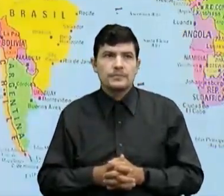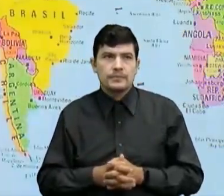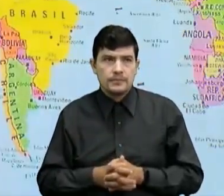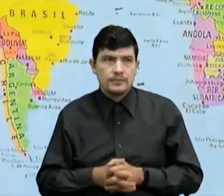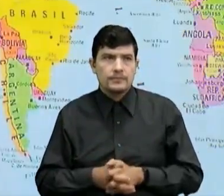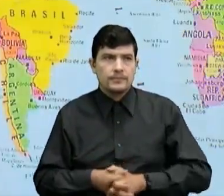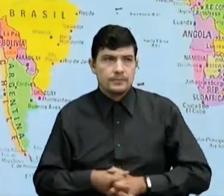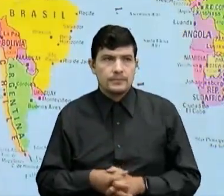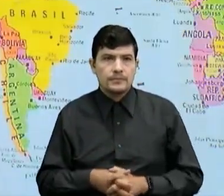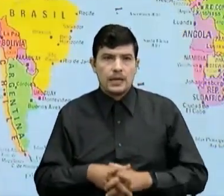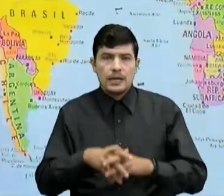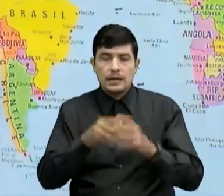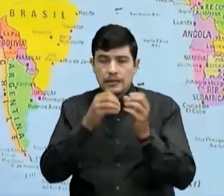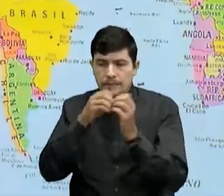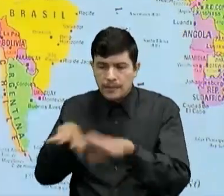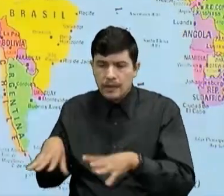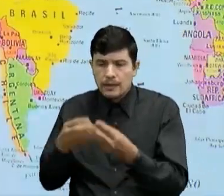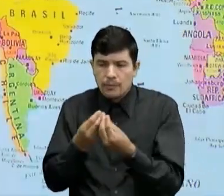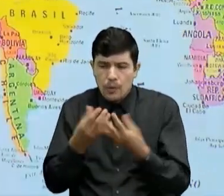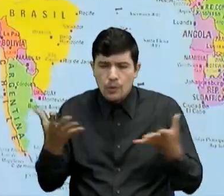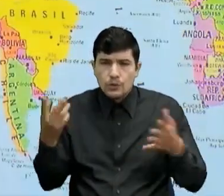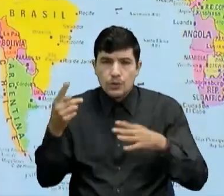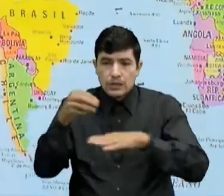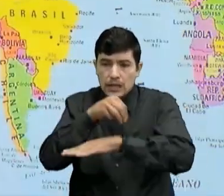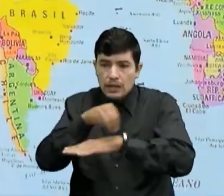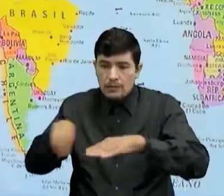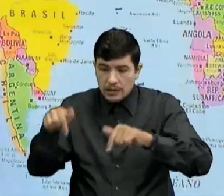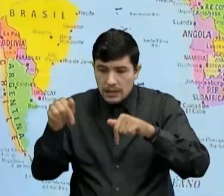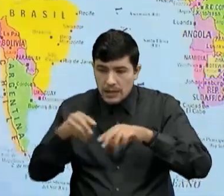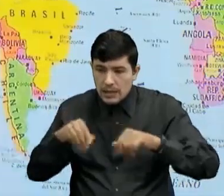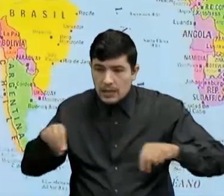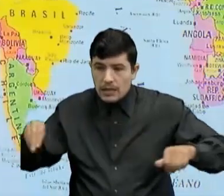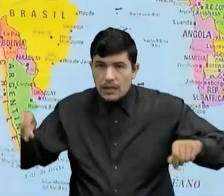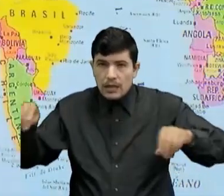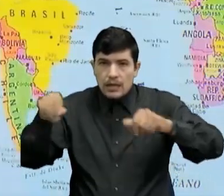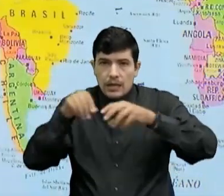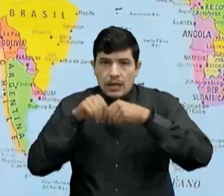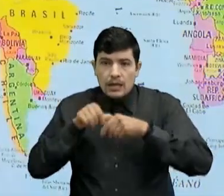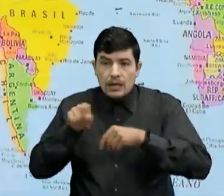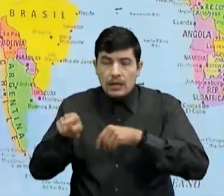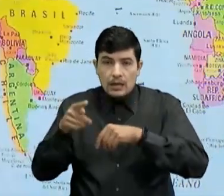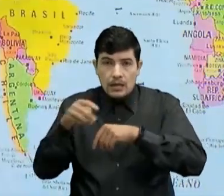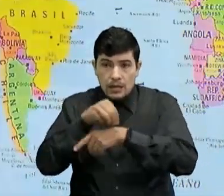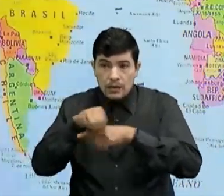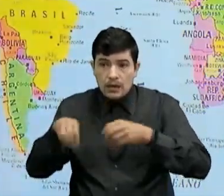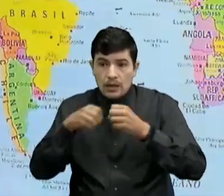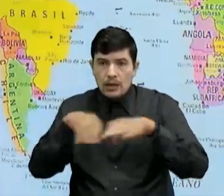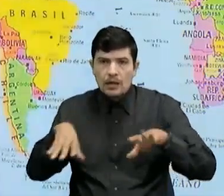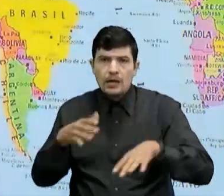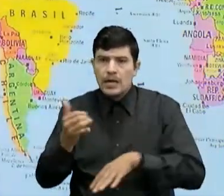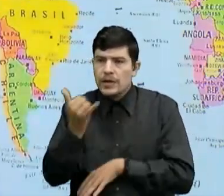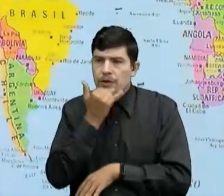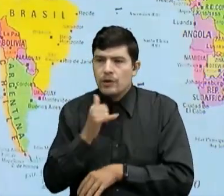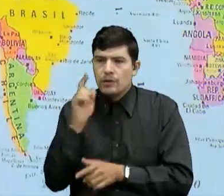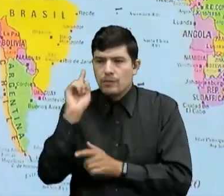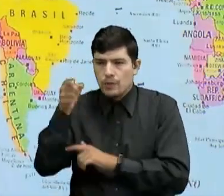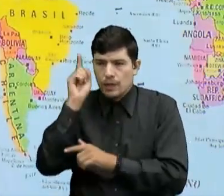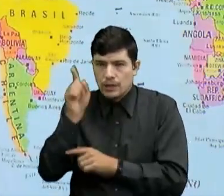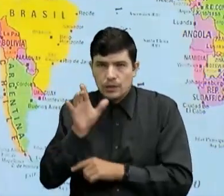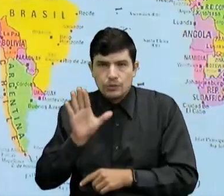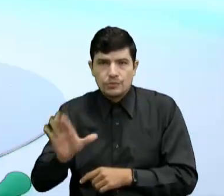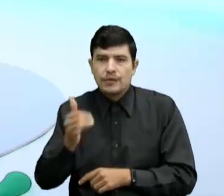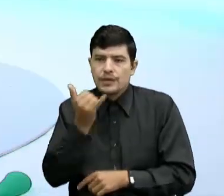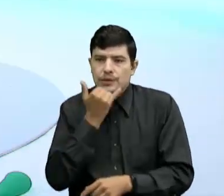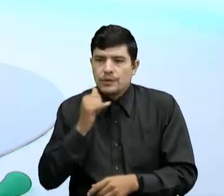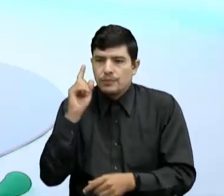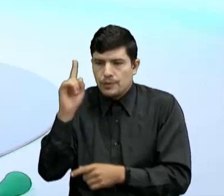Muchos territorios Muchos kilómetros De nuestro territorio Primigenio Por errores políticos Políticos